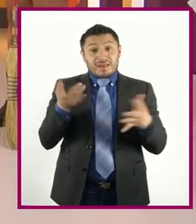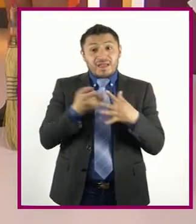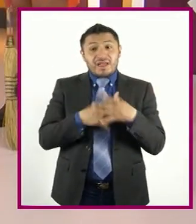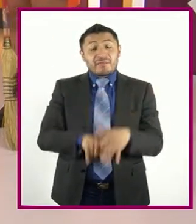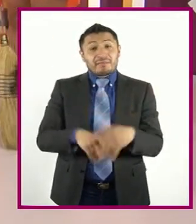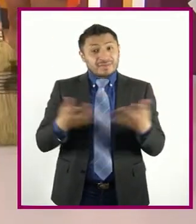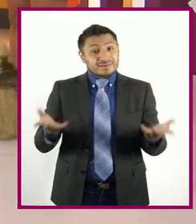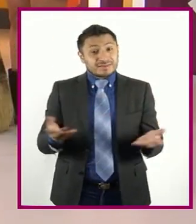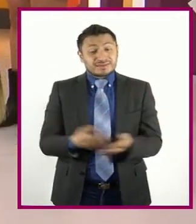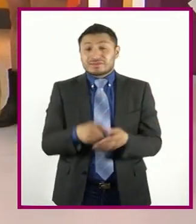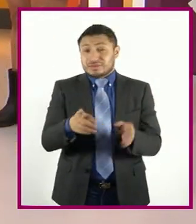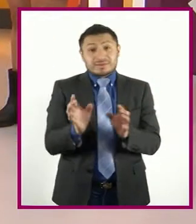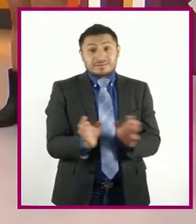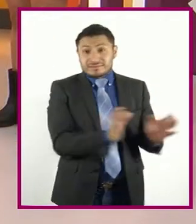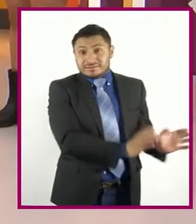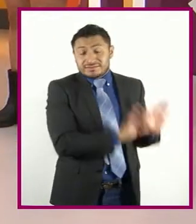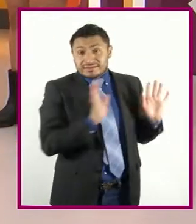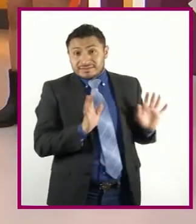empezó! ¡Deja eso!